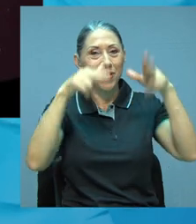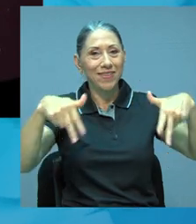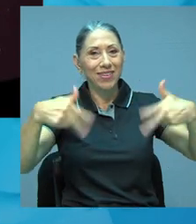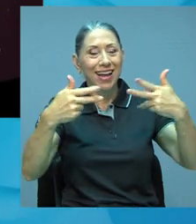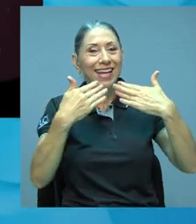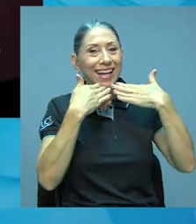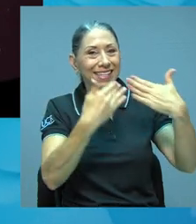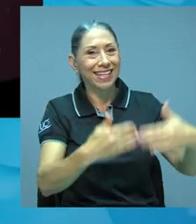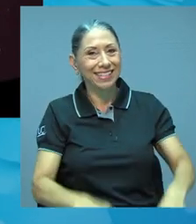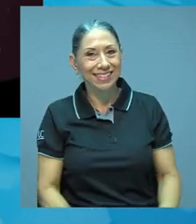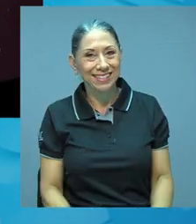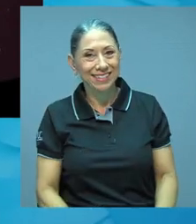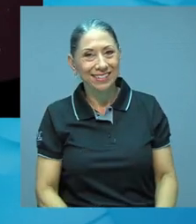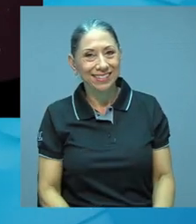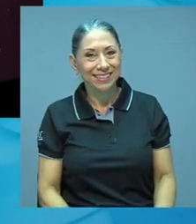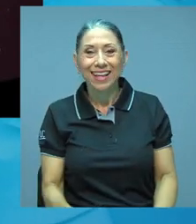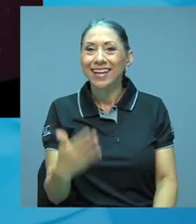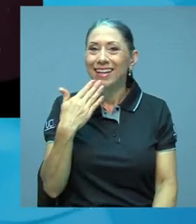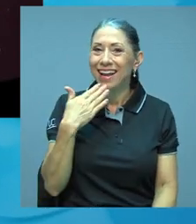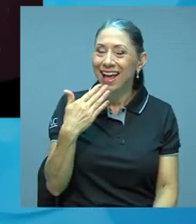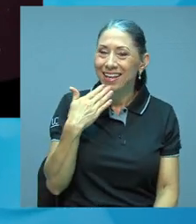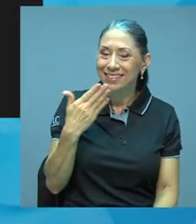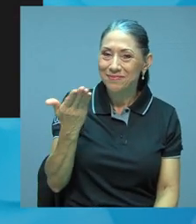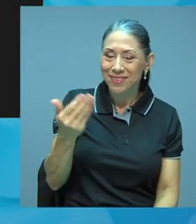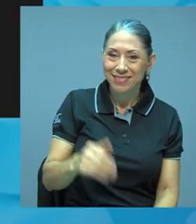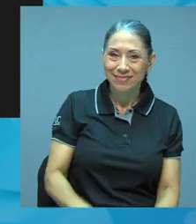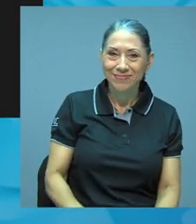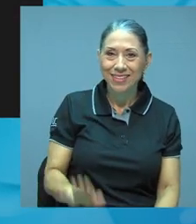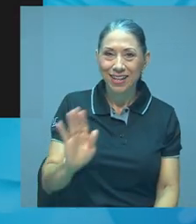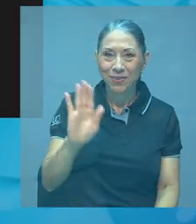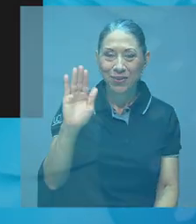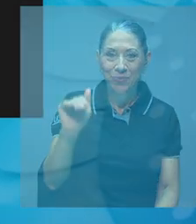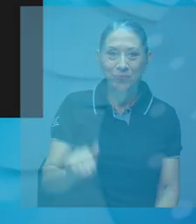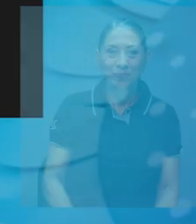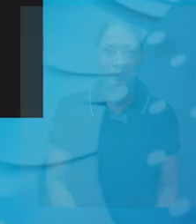la virtualidad. Muchísimas gracias. Gracias, un placer, María. Hasta luego. luego.